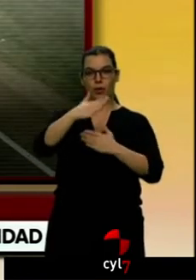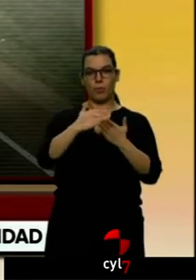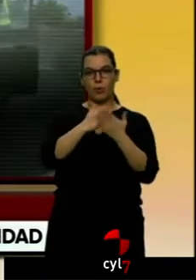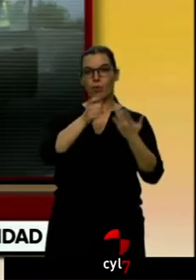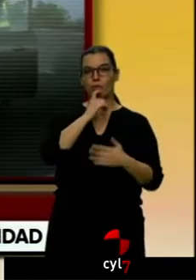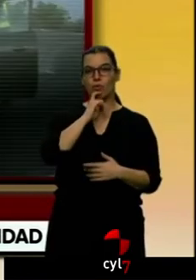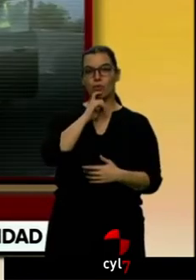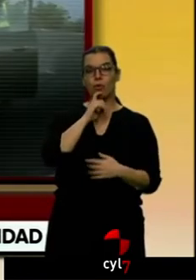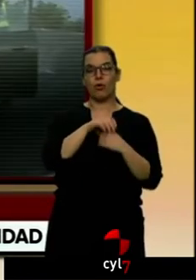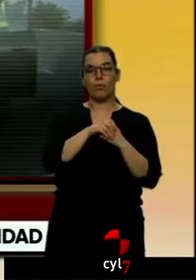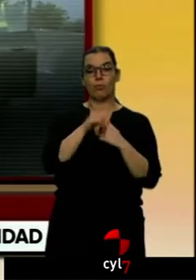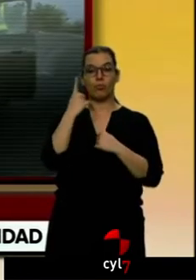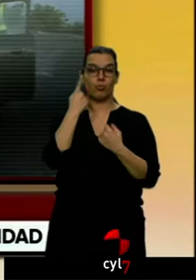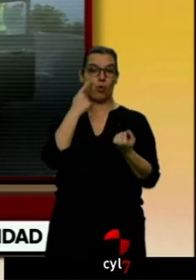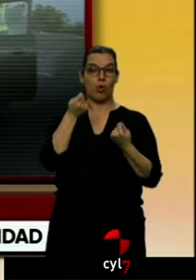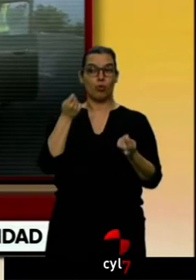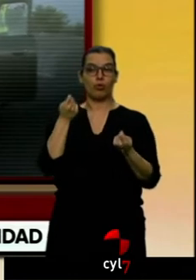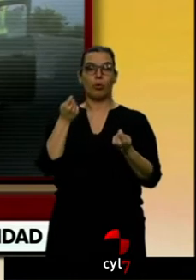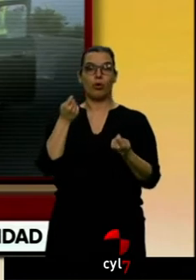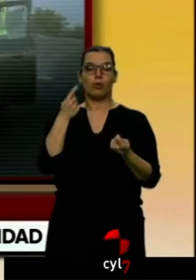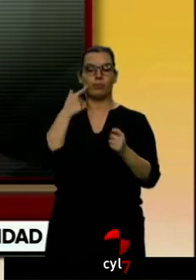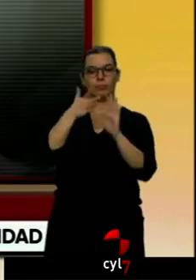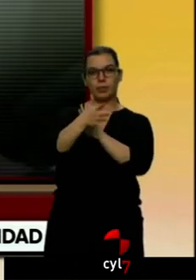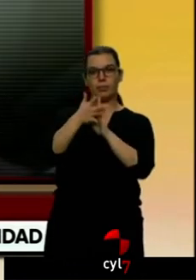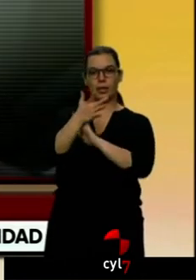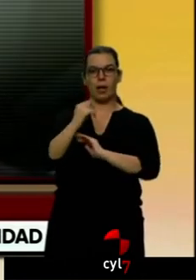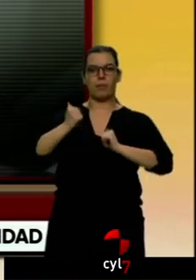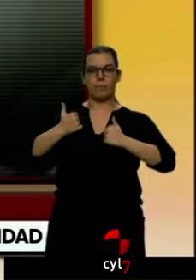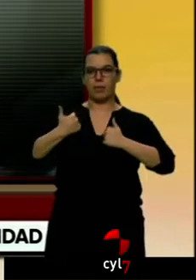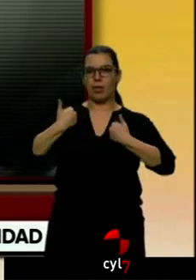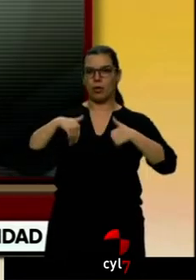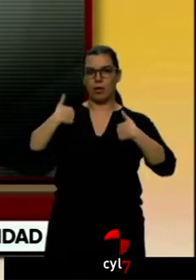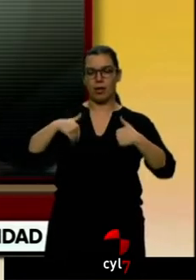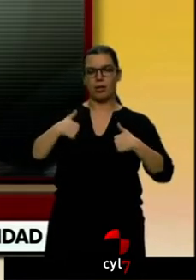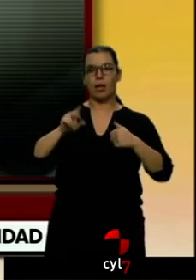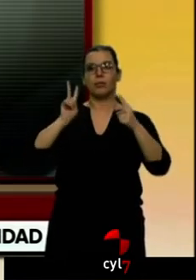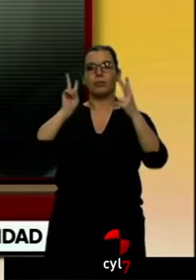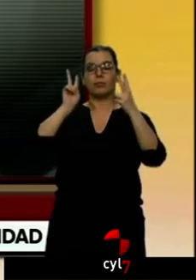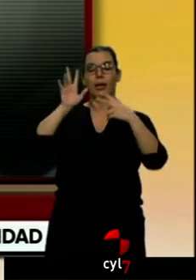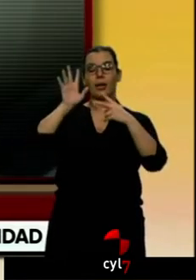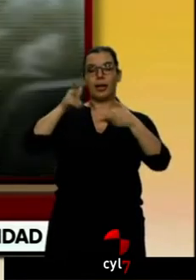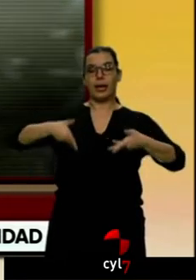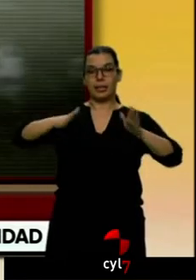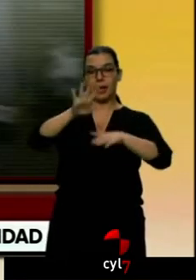Hará parada en uno de esos controles preventivos que ya están funcionando en la Nacional 234.